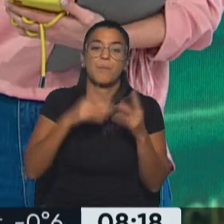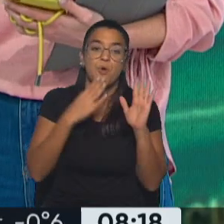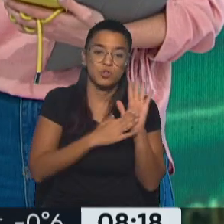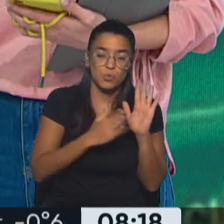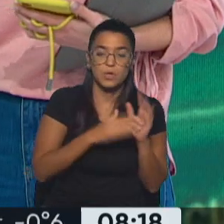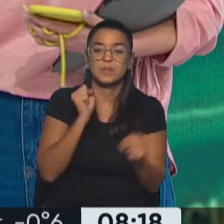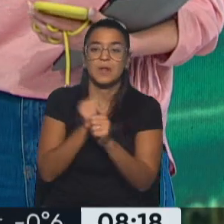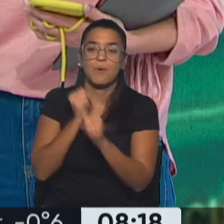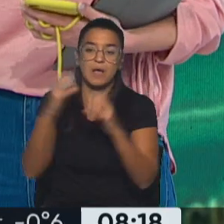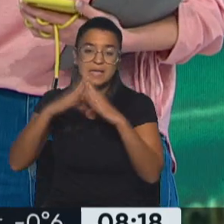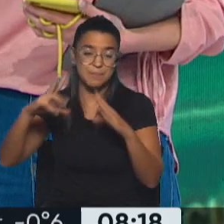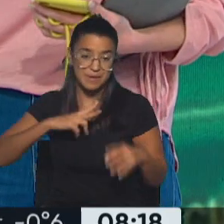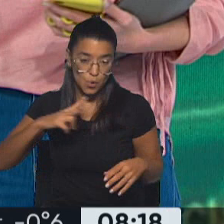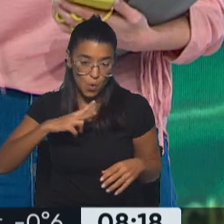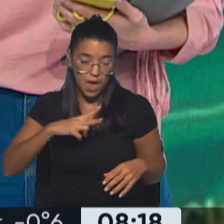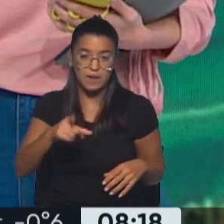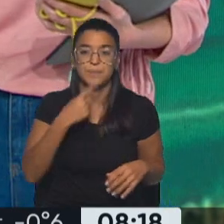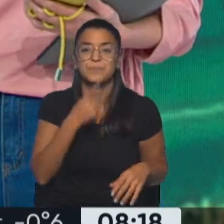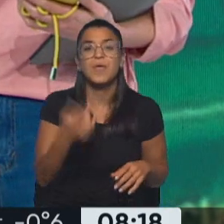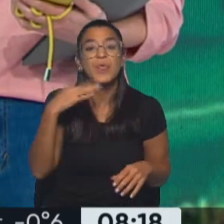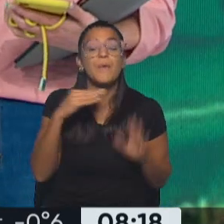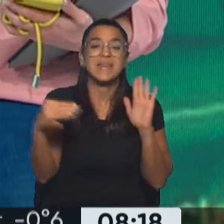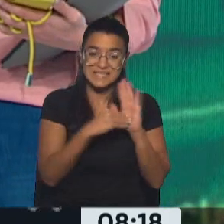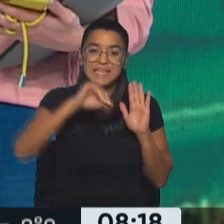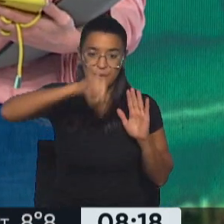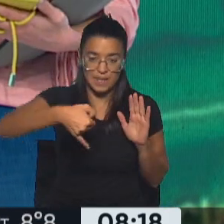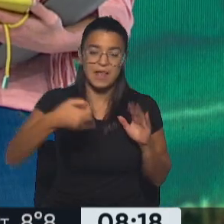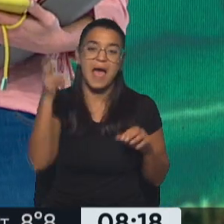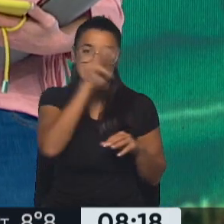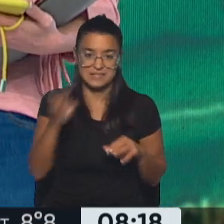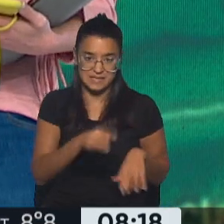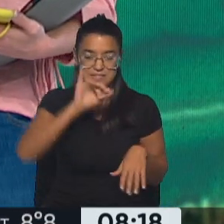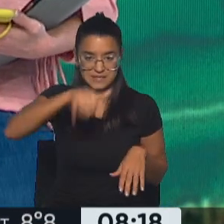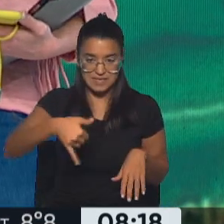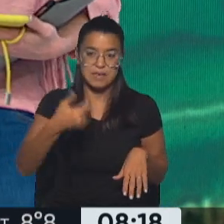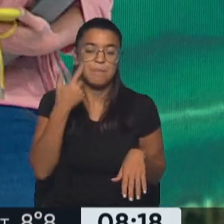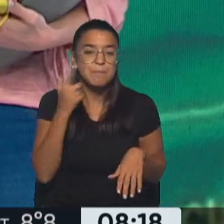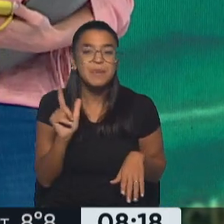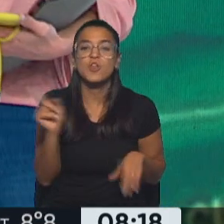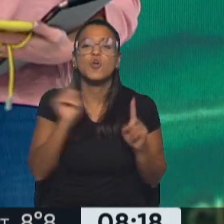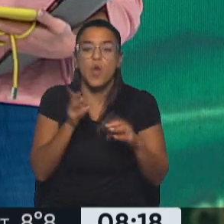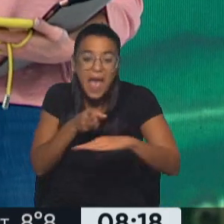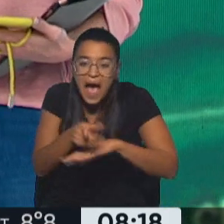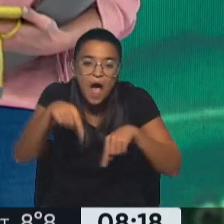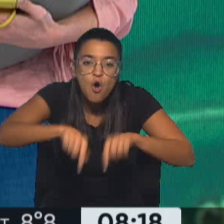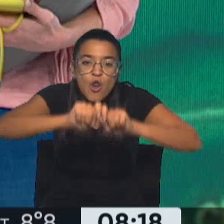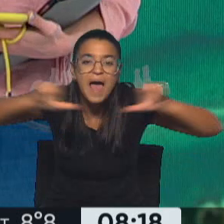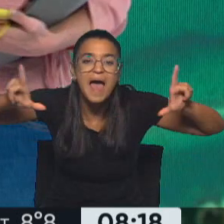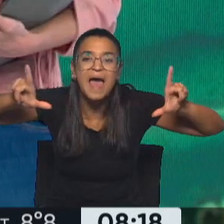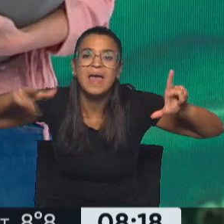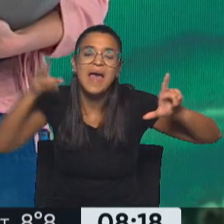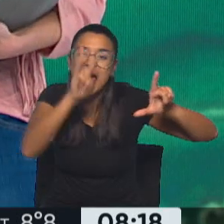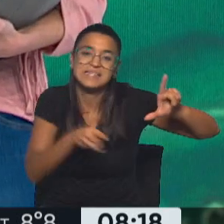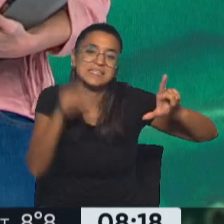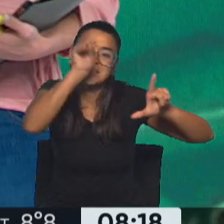y trabajadoras de casas particulares. Se van a tener que inscribir en la ANSES, pero atención, no entren ahora a la ANSES porque todavía no está